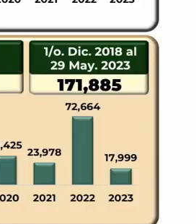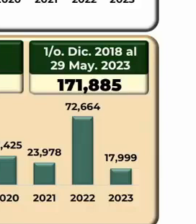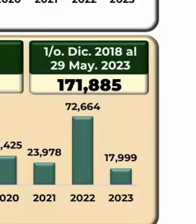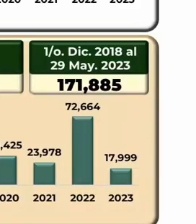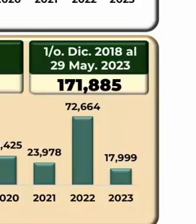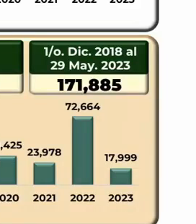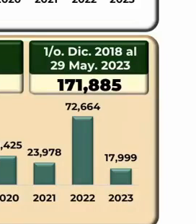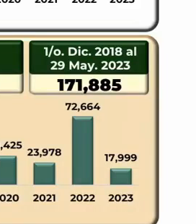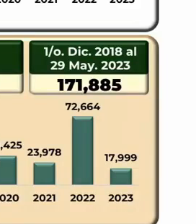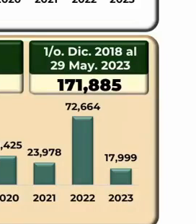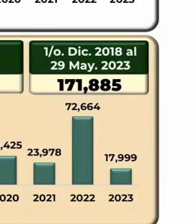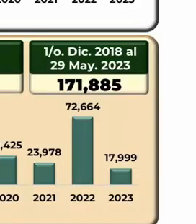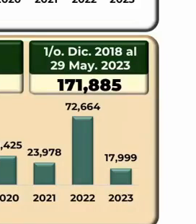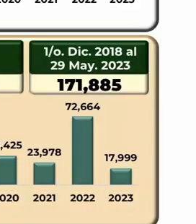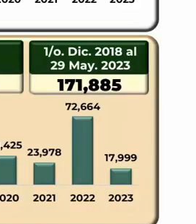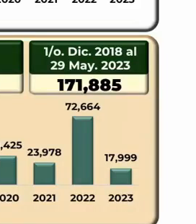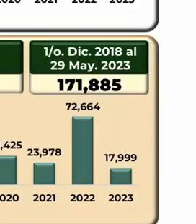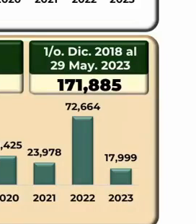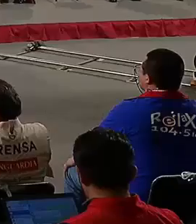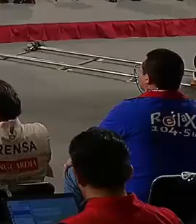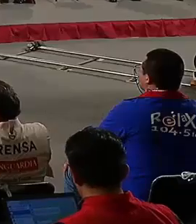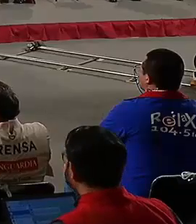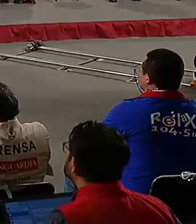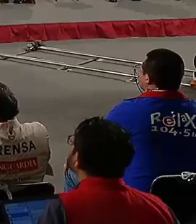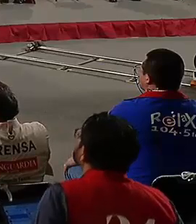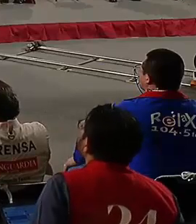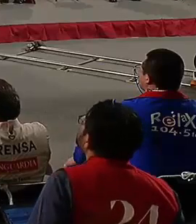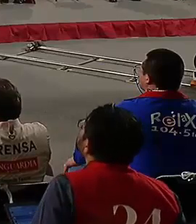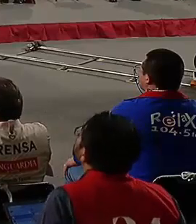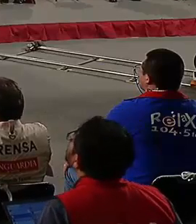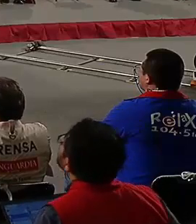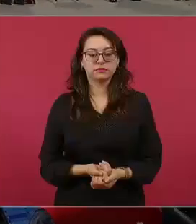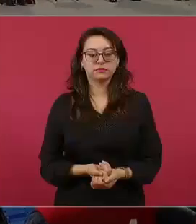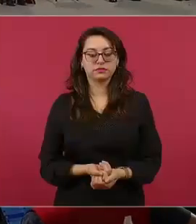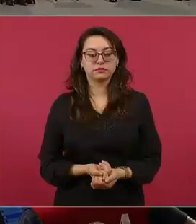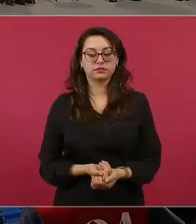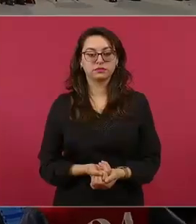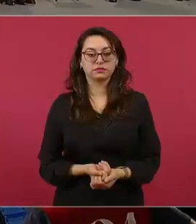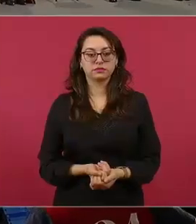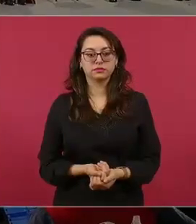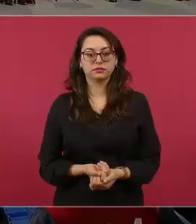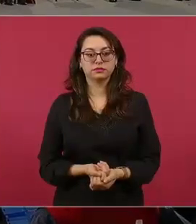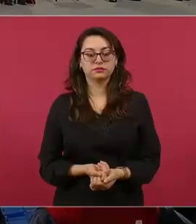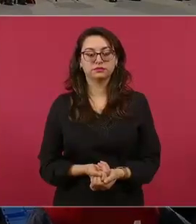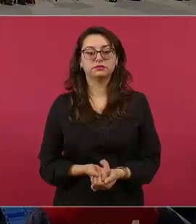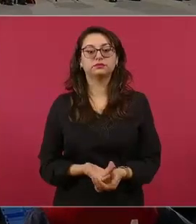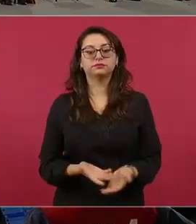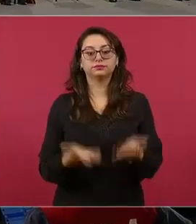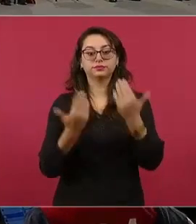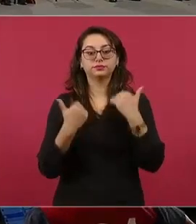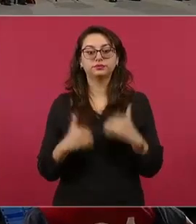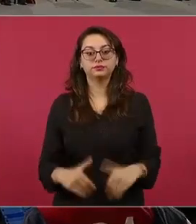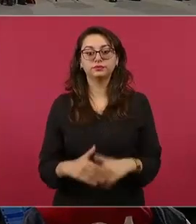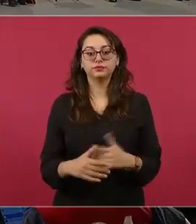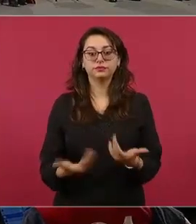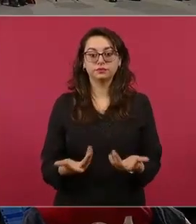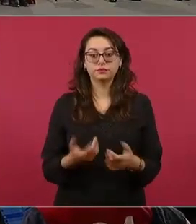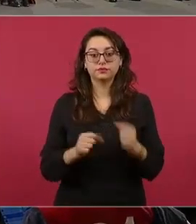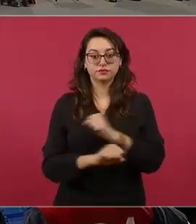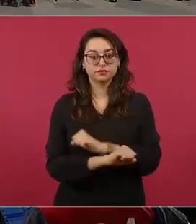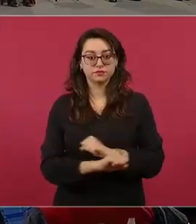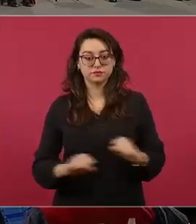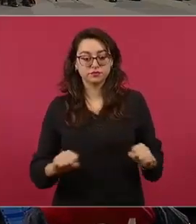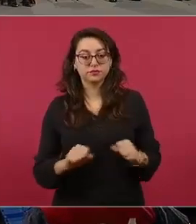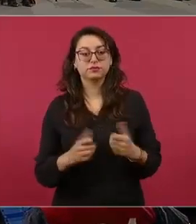881, 85 cargadores. Adelante, por favor. En cuanto a Granadas, 33 en el periodo,